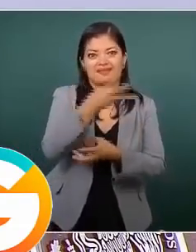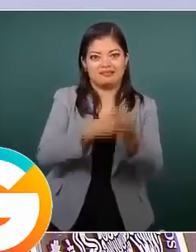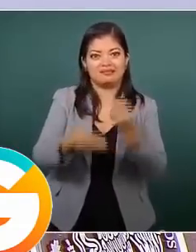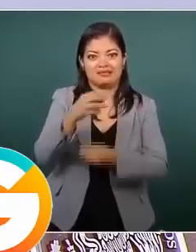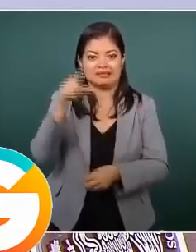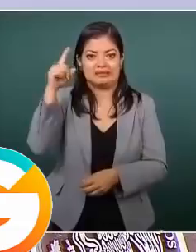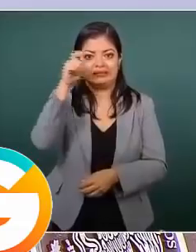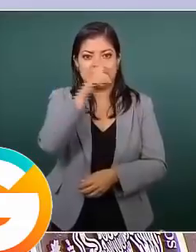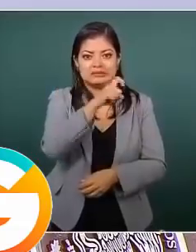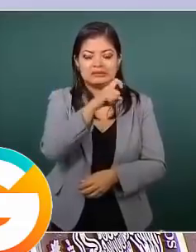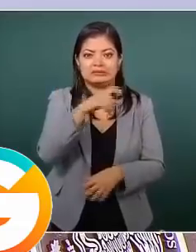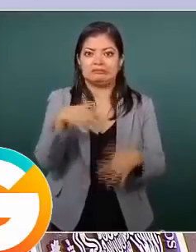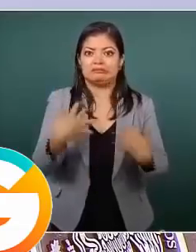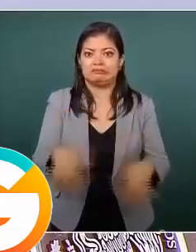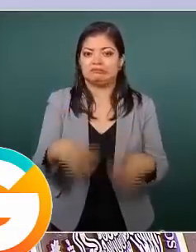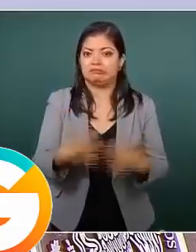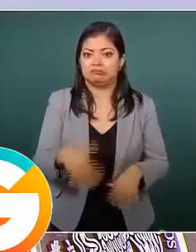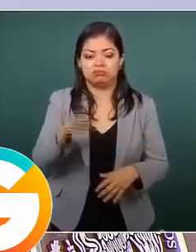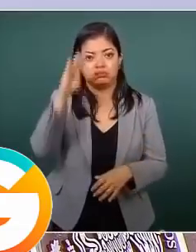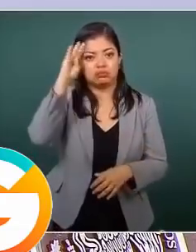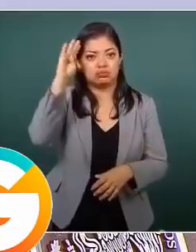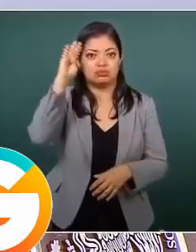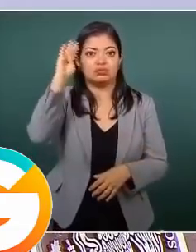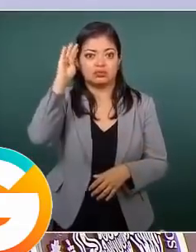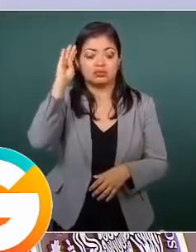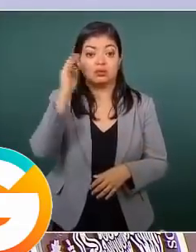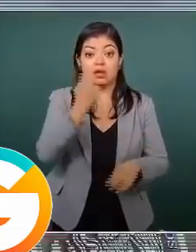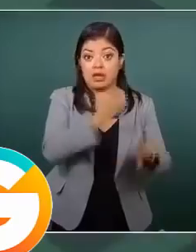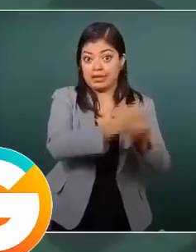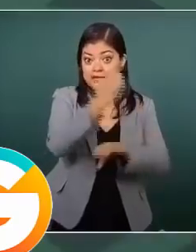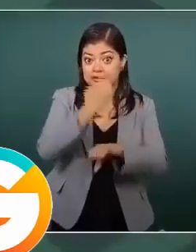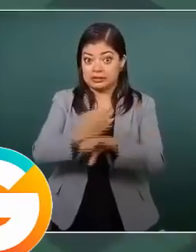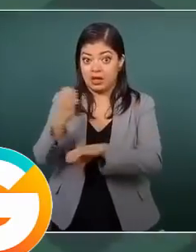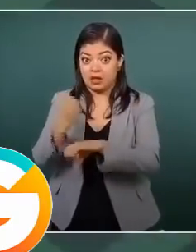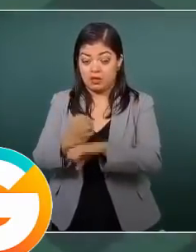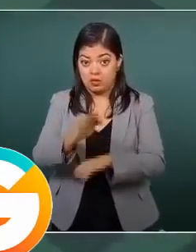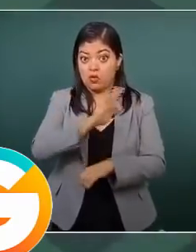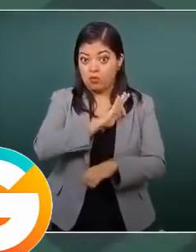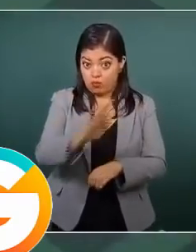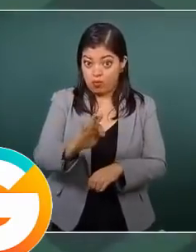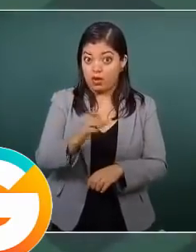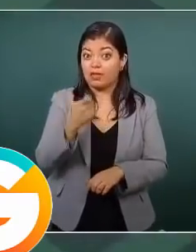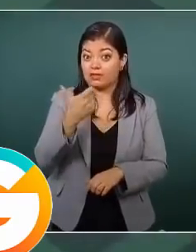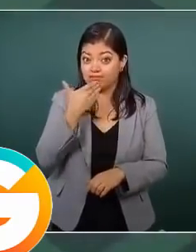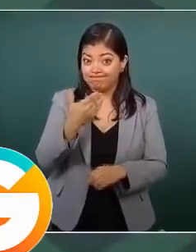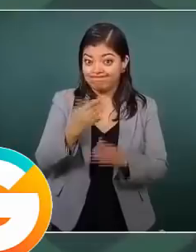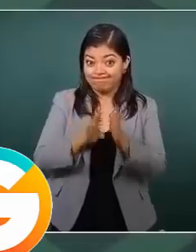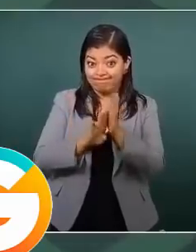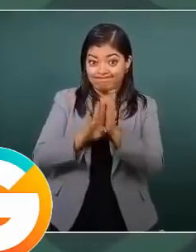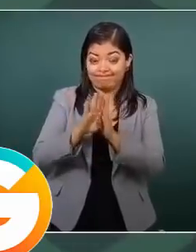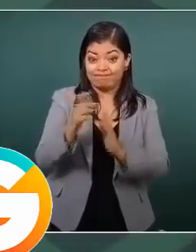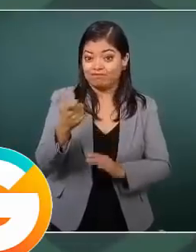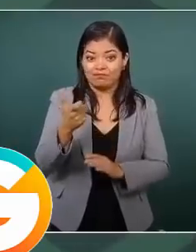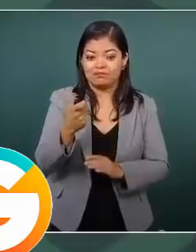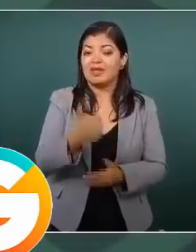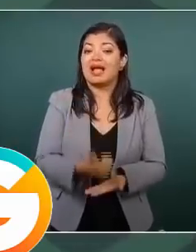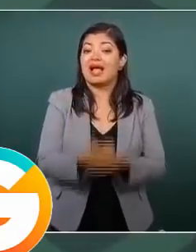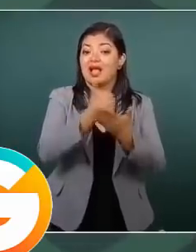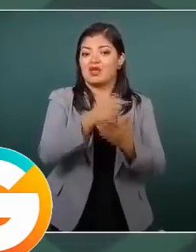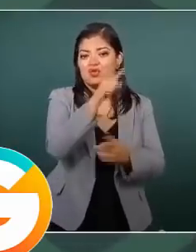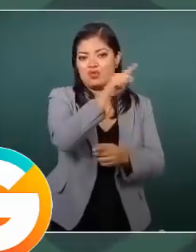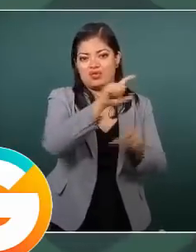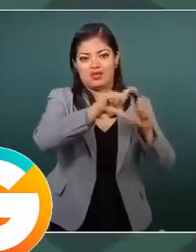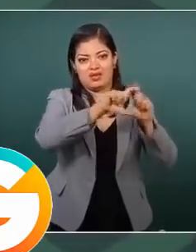vivimos es de proporciones nunca antes vistas. Los estados no vamos a poder reconstruir nuestras economías sin la ayuda de la Federación.